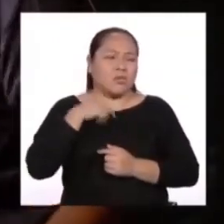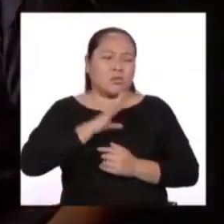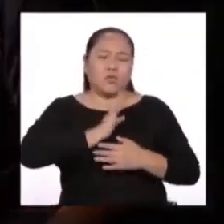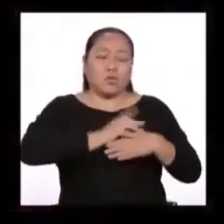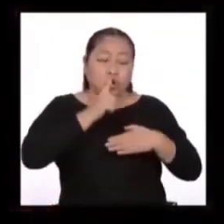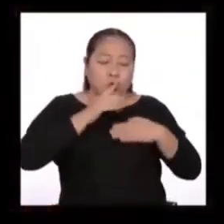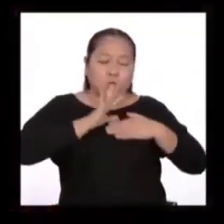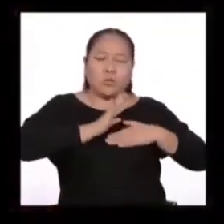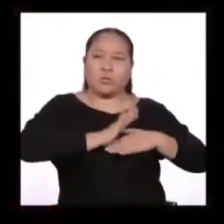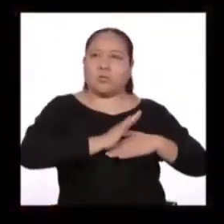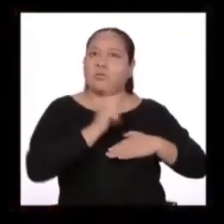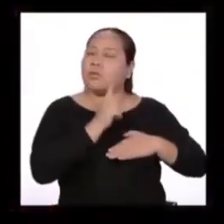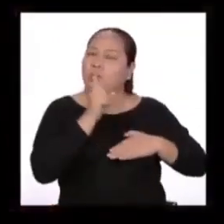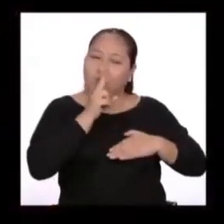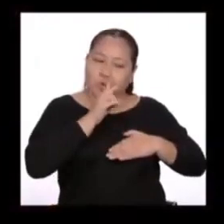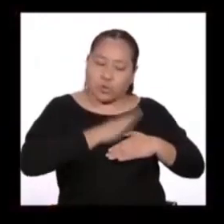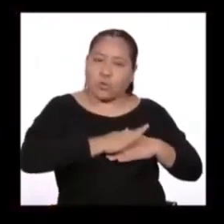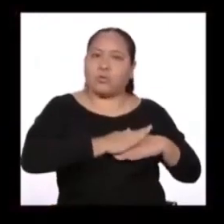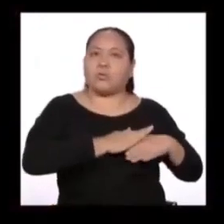principito.